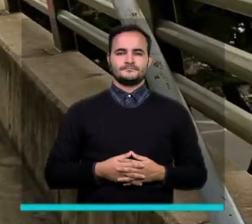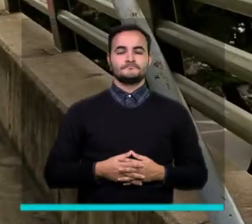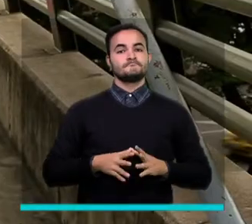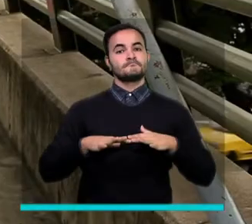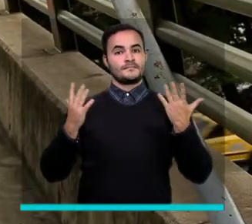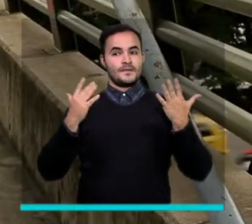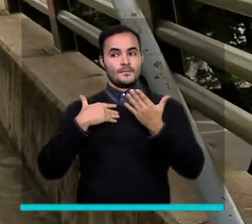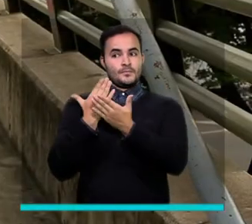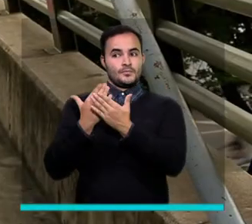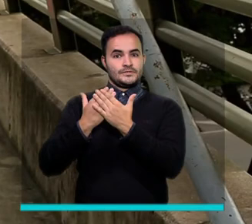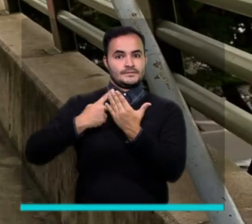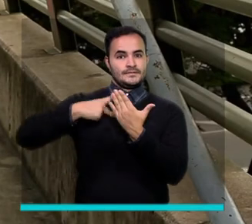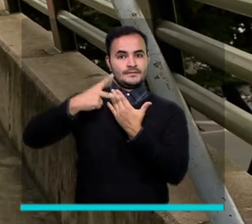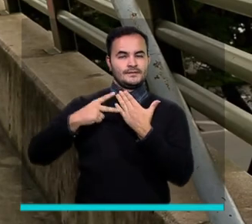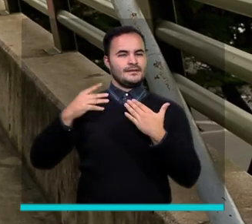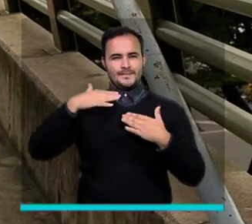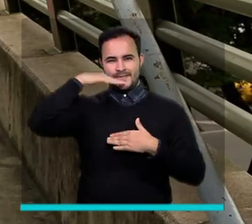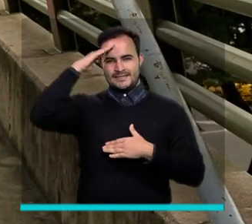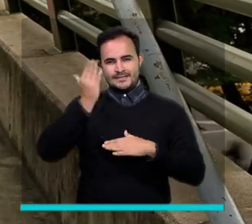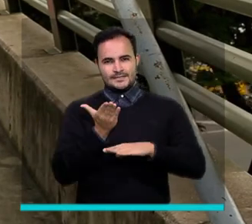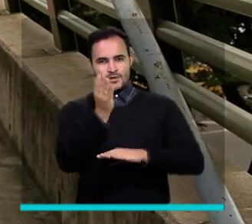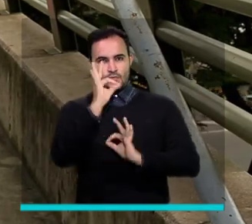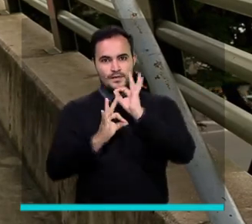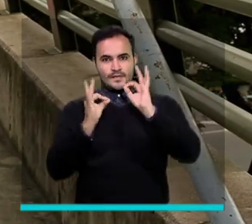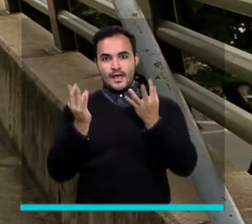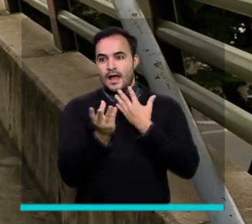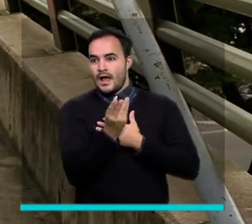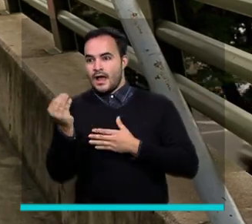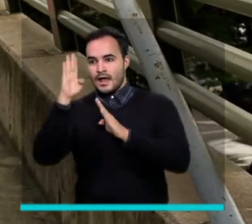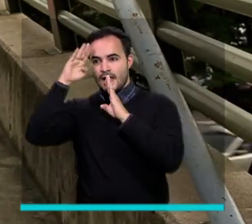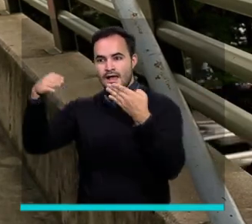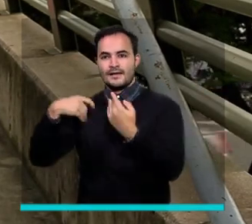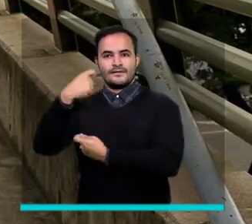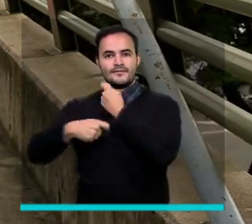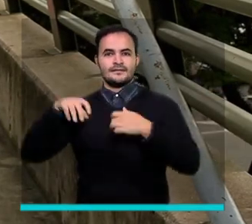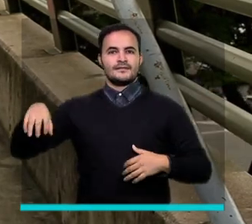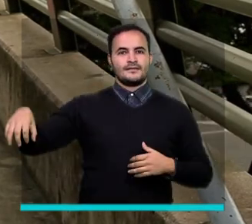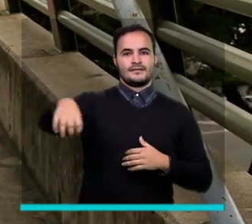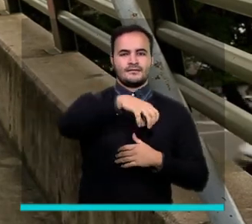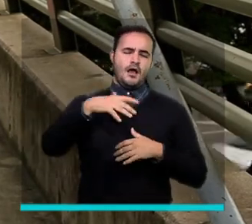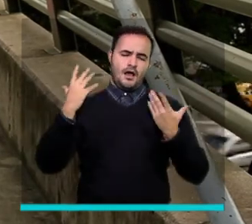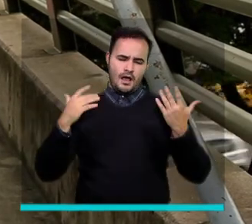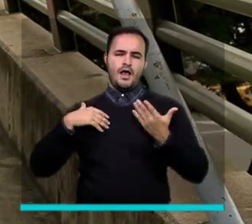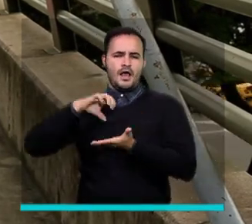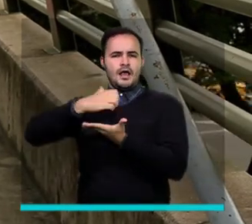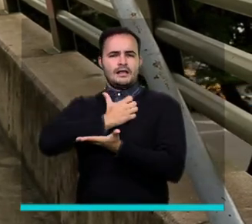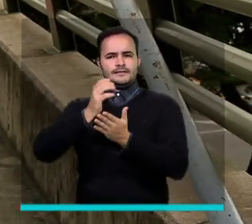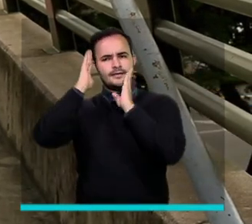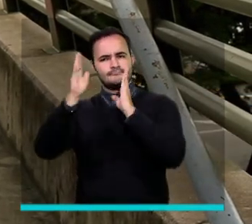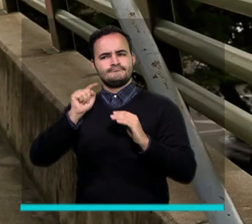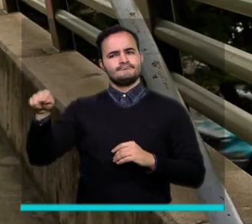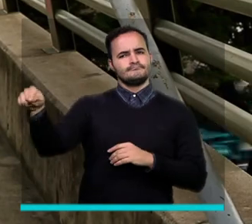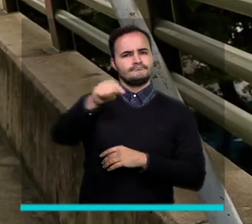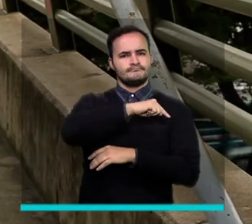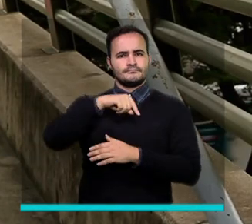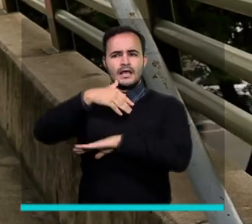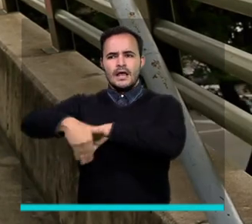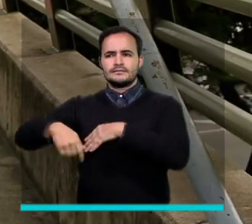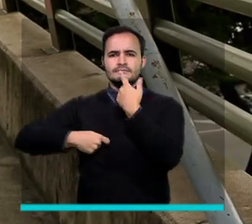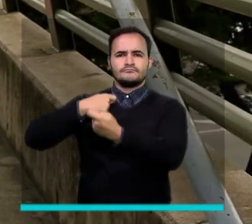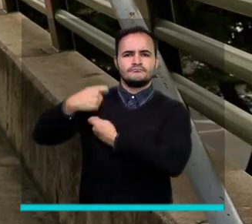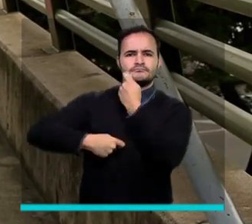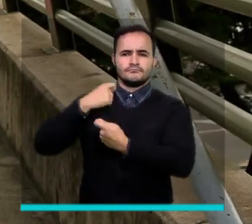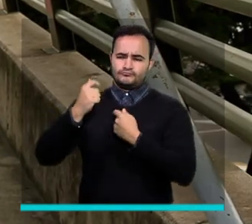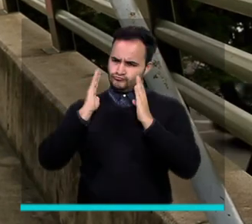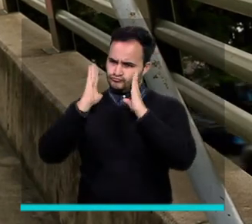A través de la estrategia Medellín Me Cuida a Venteros, la administración acompaña al comercio informal de la ciudad para que adelante una